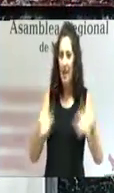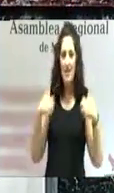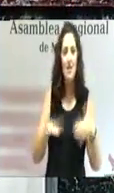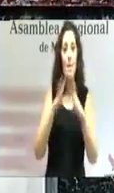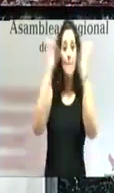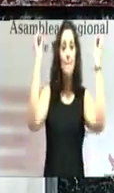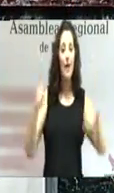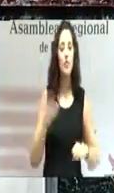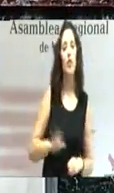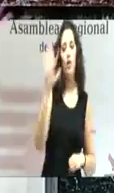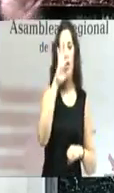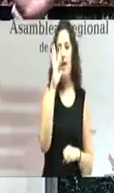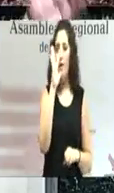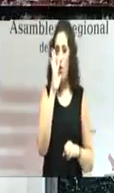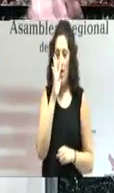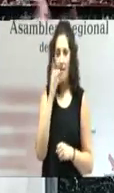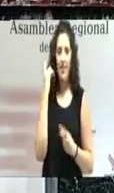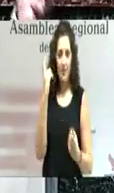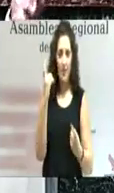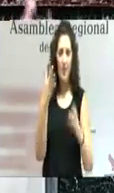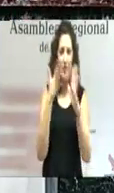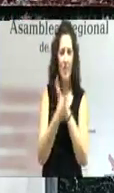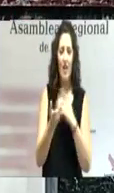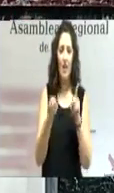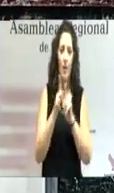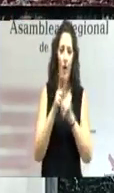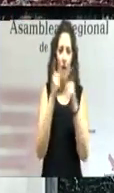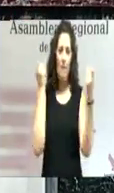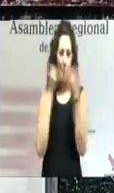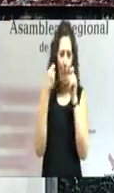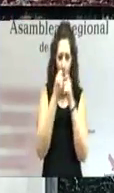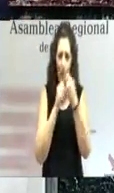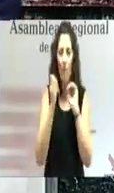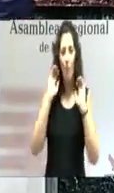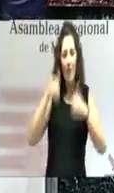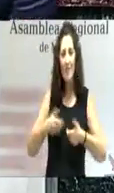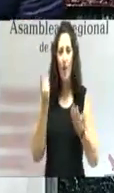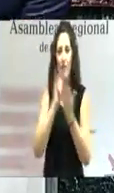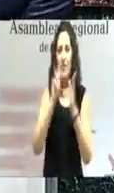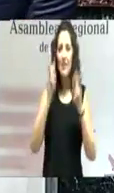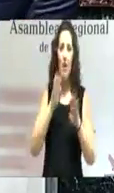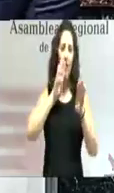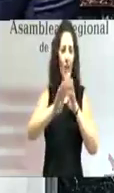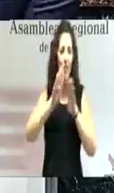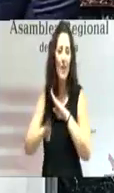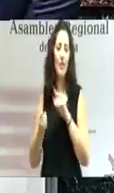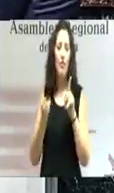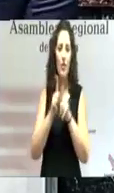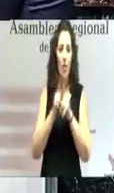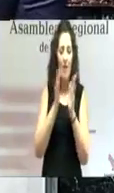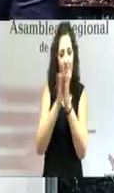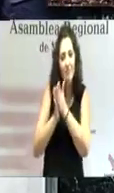Nacional del Agua, que evite la absurda vuelta a la confrontación entre vecinos, entre compatriotas,